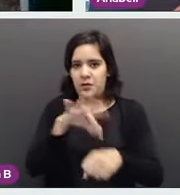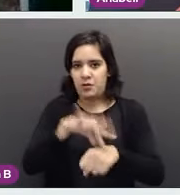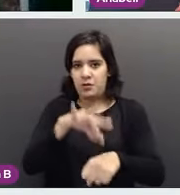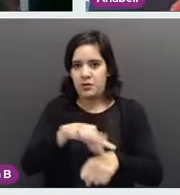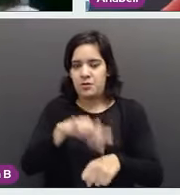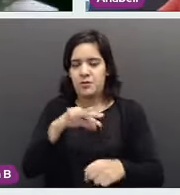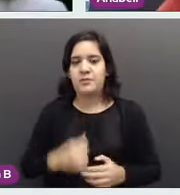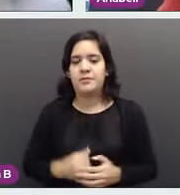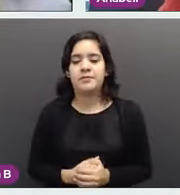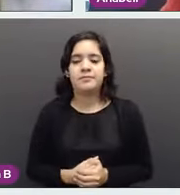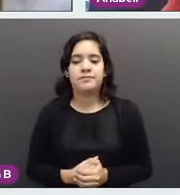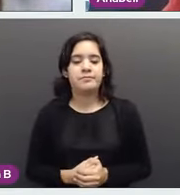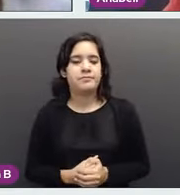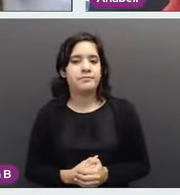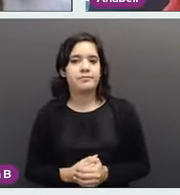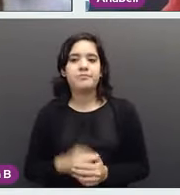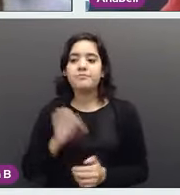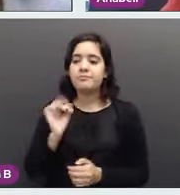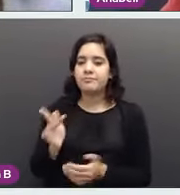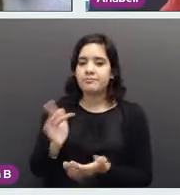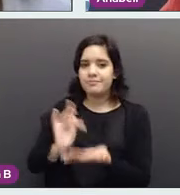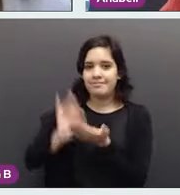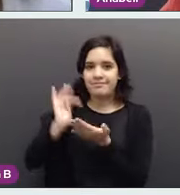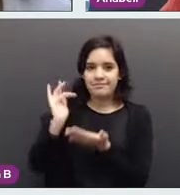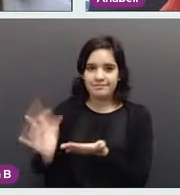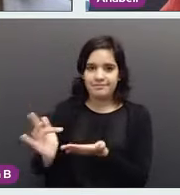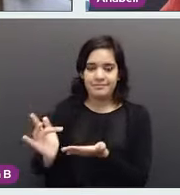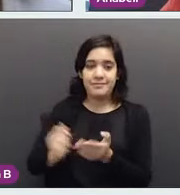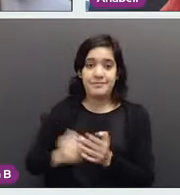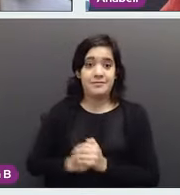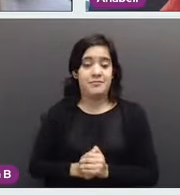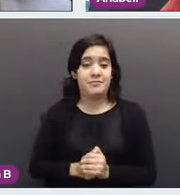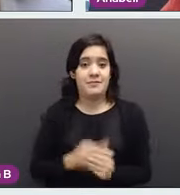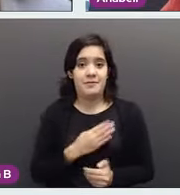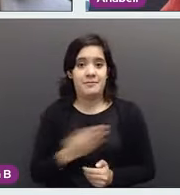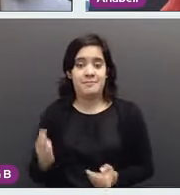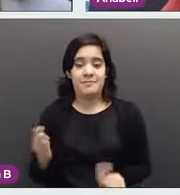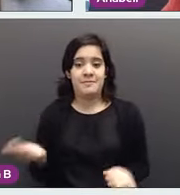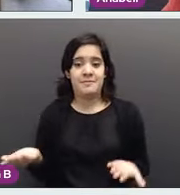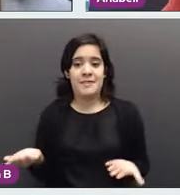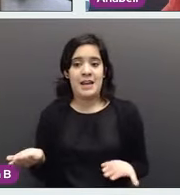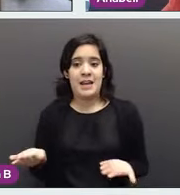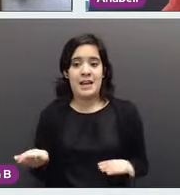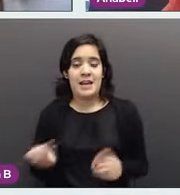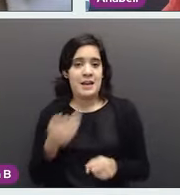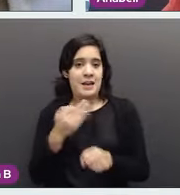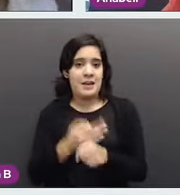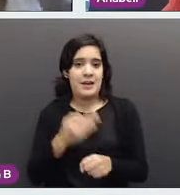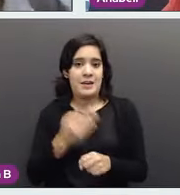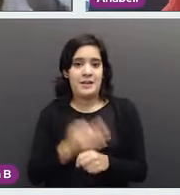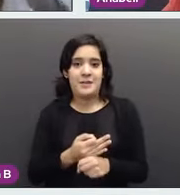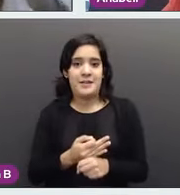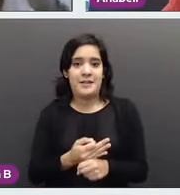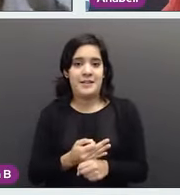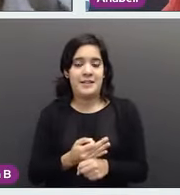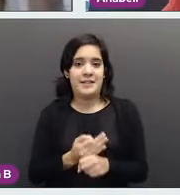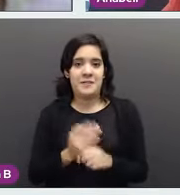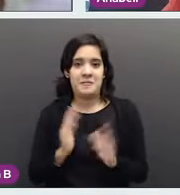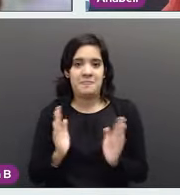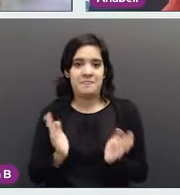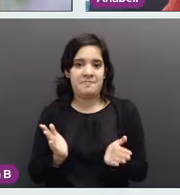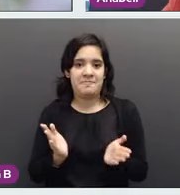Muy bien, pues muchísimas, muchísimas gracias, doctora. Y bueno, pues en este momento estaríamos de una forma